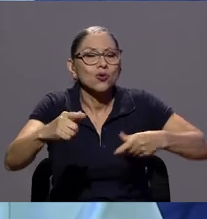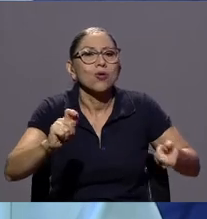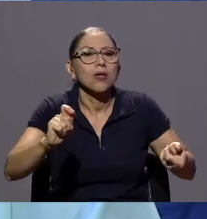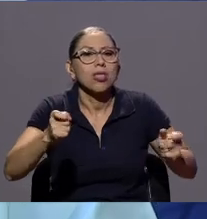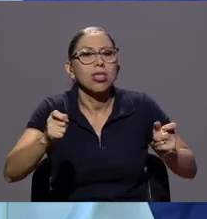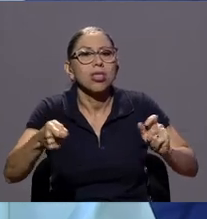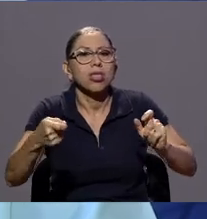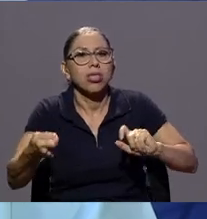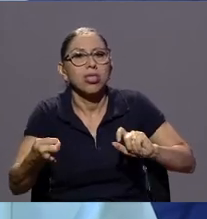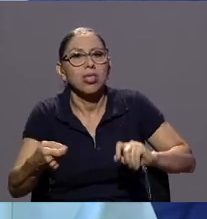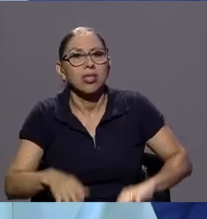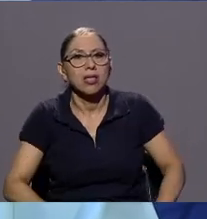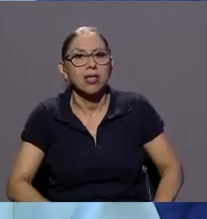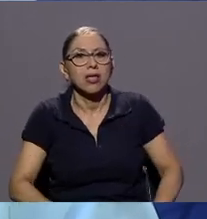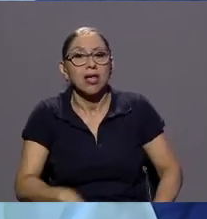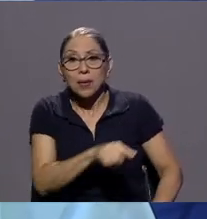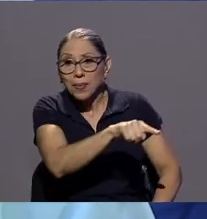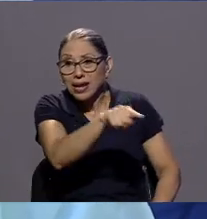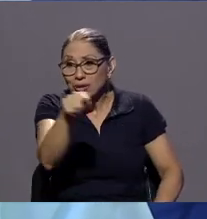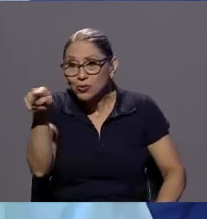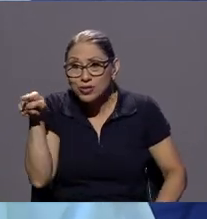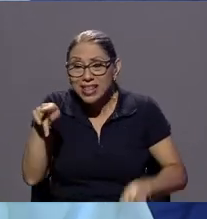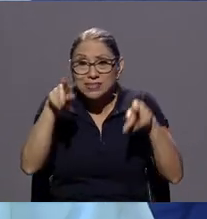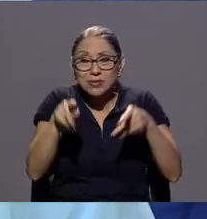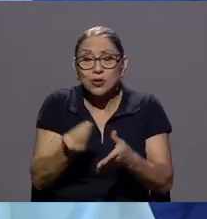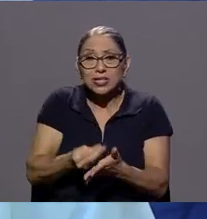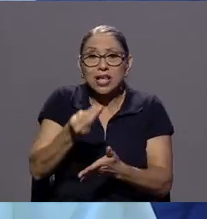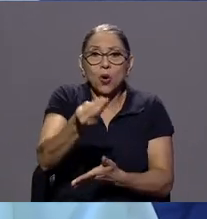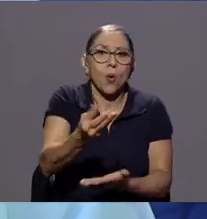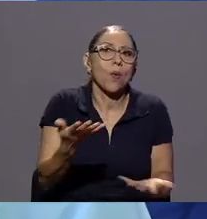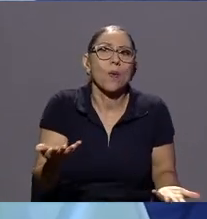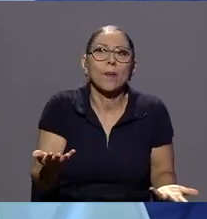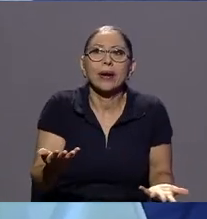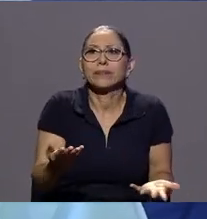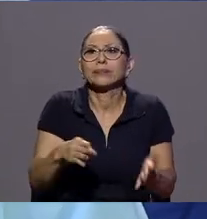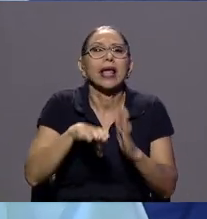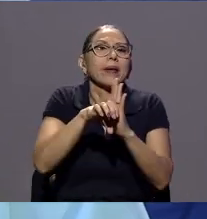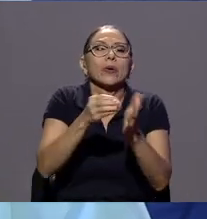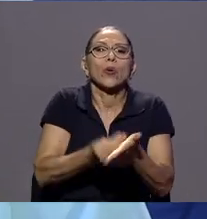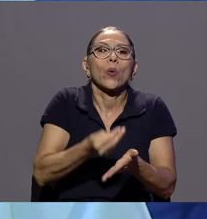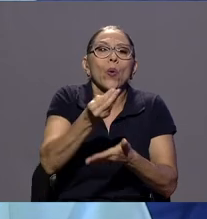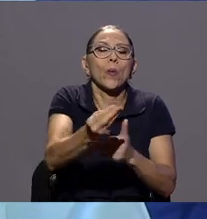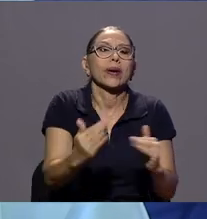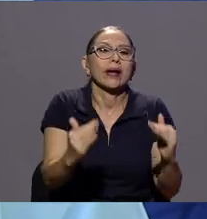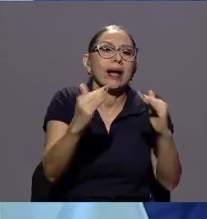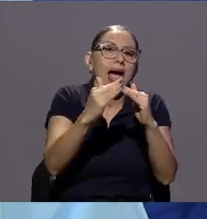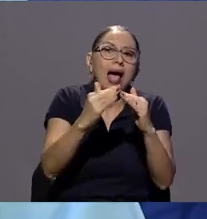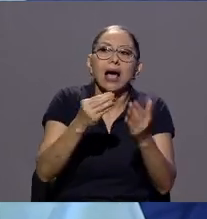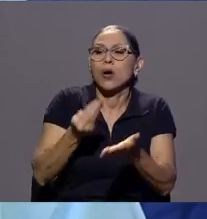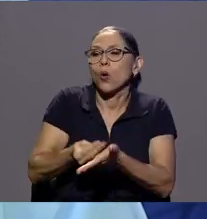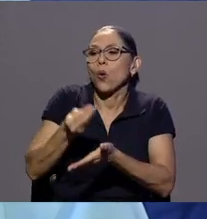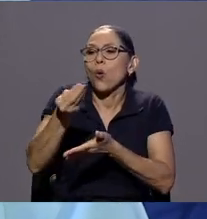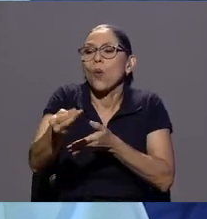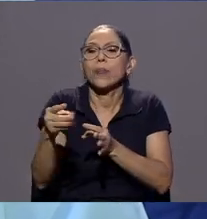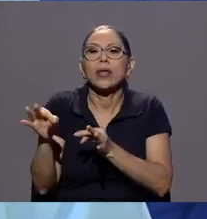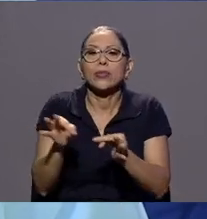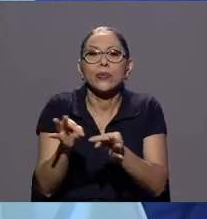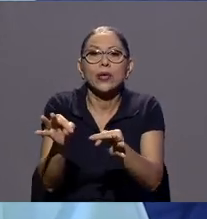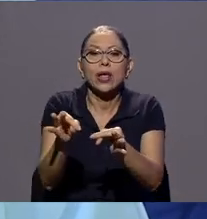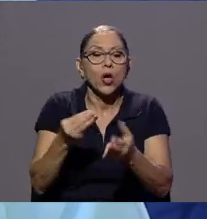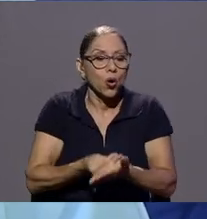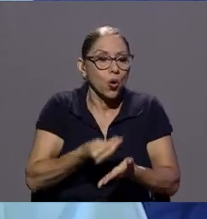dineros que entregamos a los comerciantes ya sea de proyectos inmobiliarios ya sea de servicios turísticos ya sea de servicios funerarios